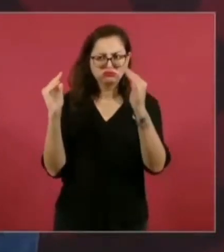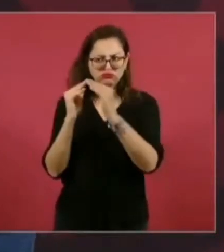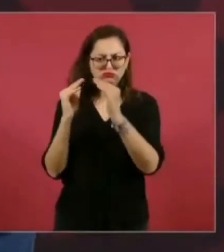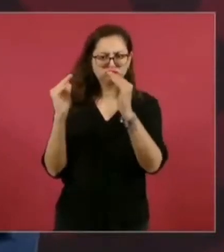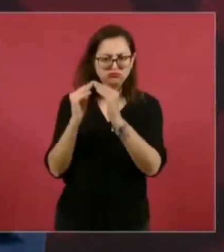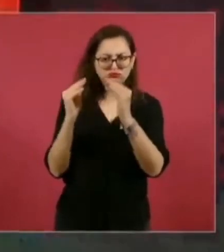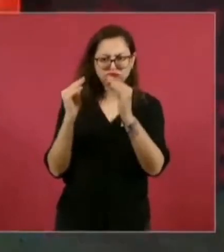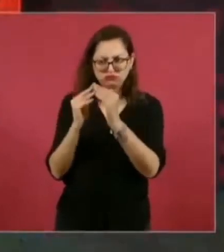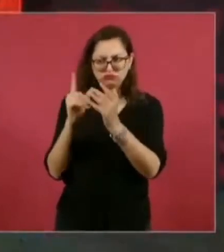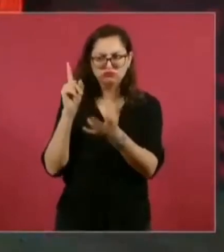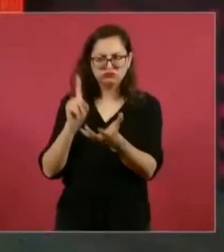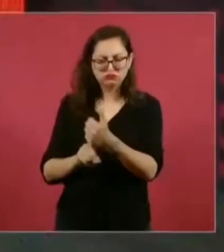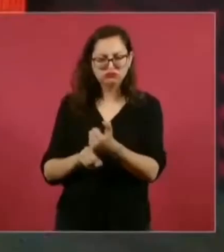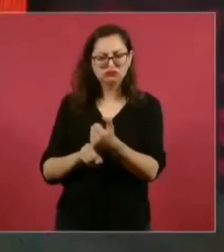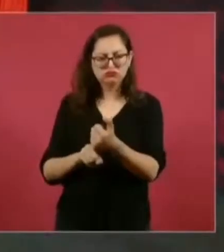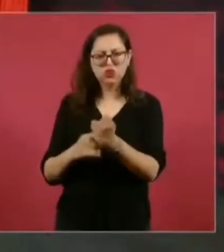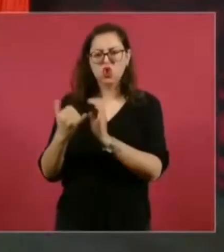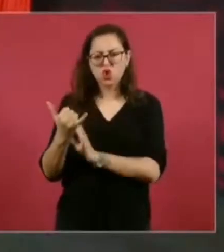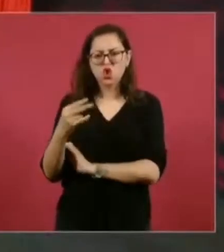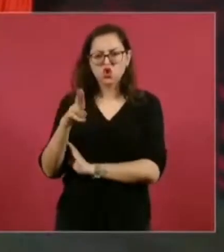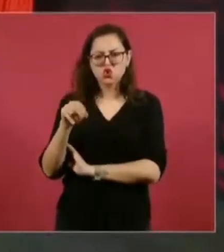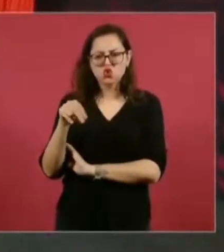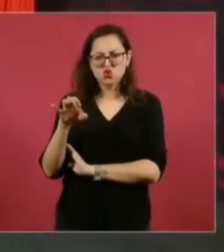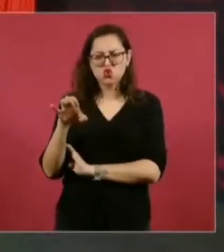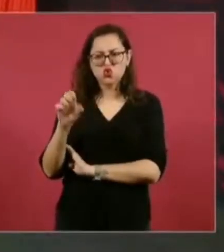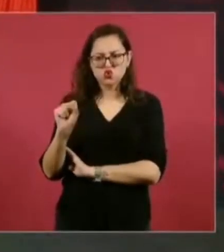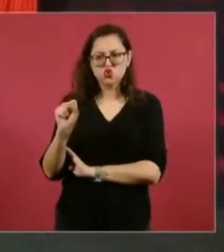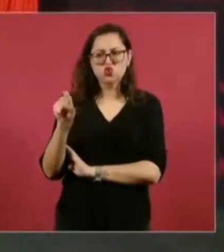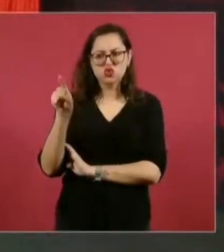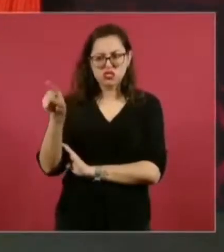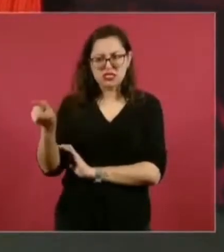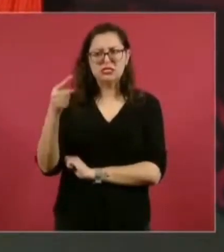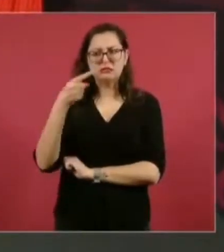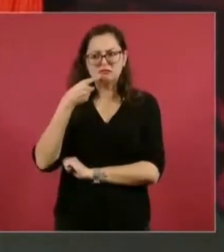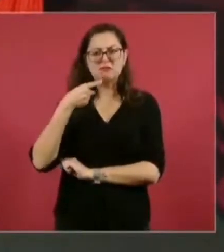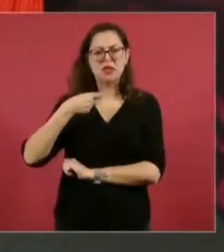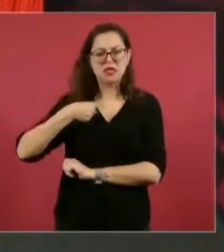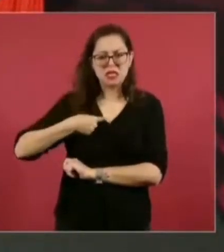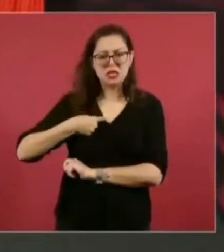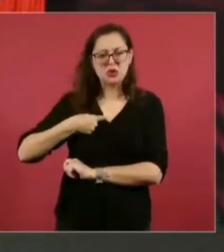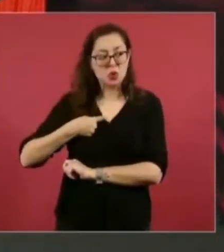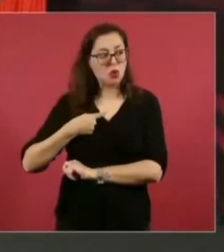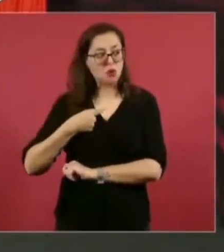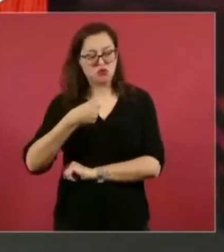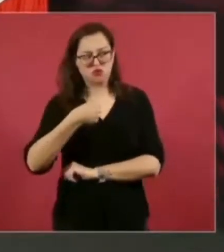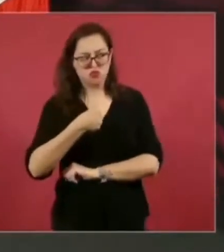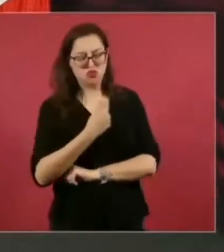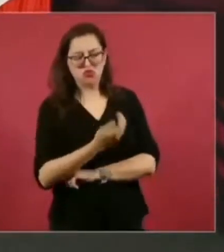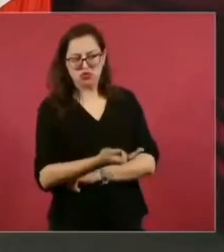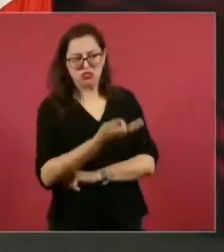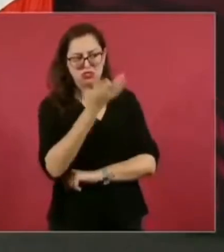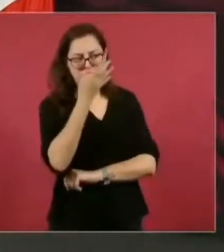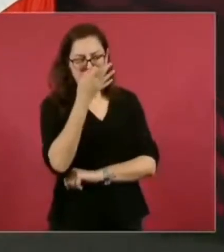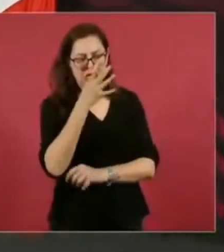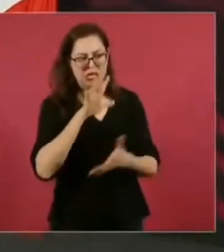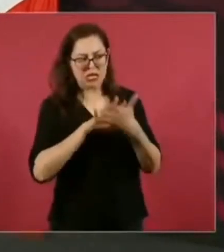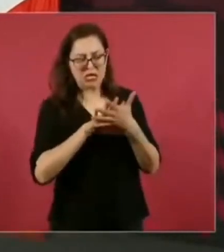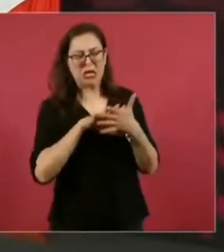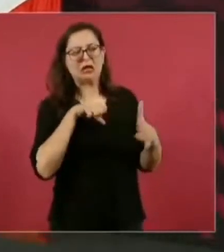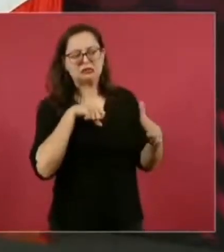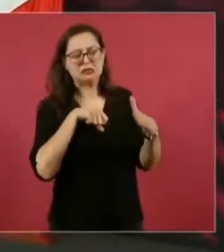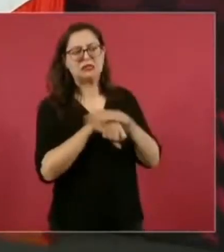Yunes y me dijo, estoy a punto de que me metan a la cárcel, en un restaurante,